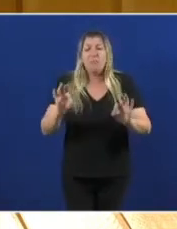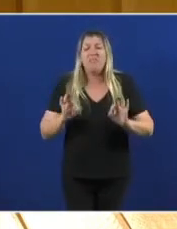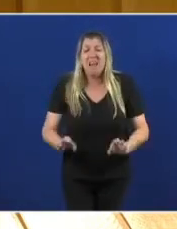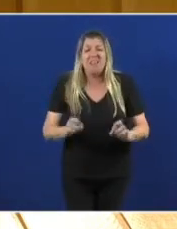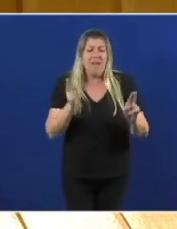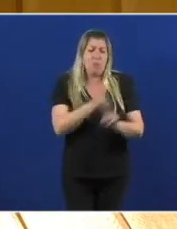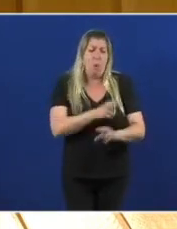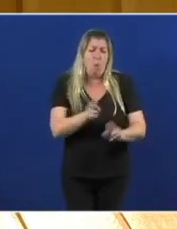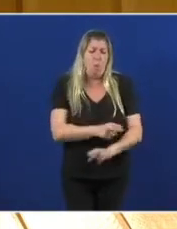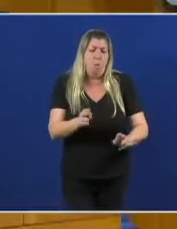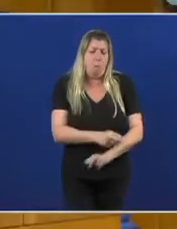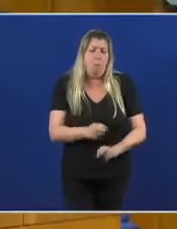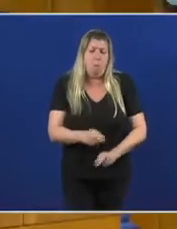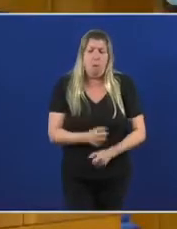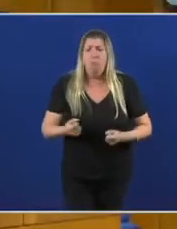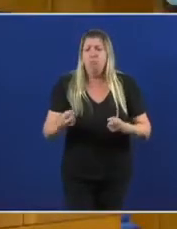preventiva.